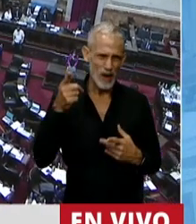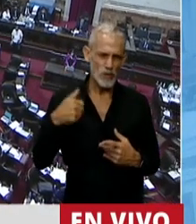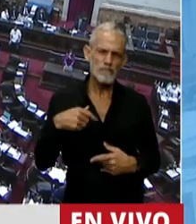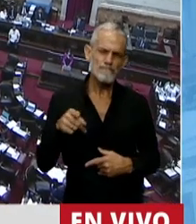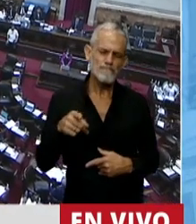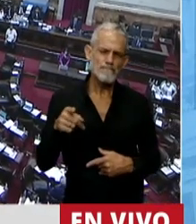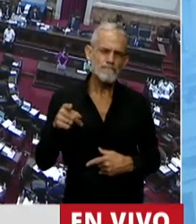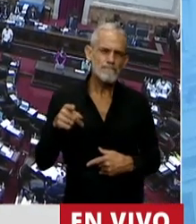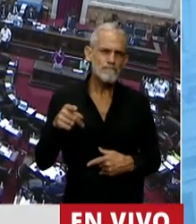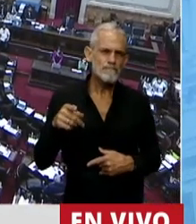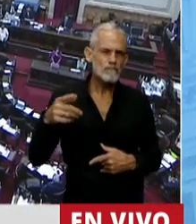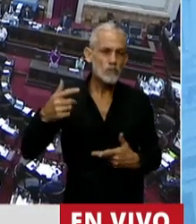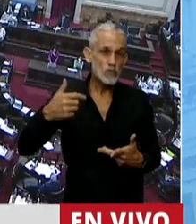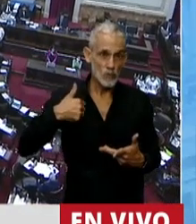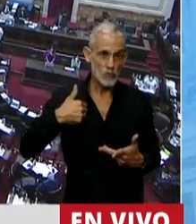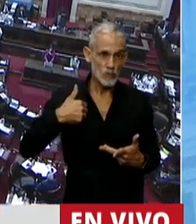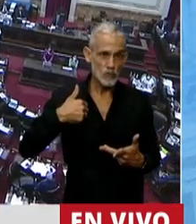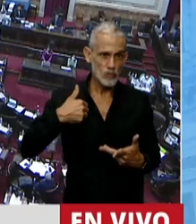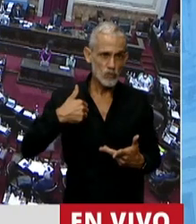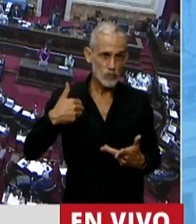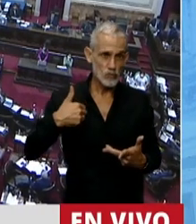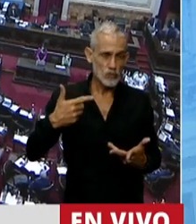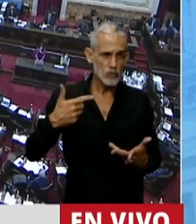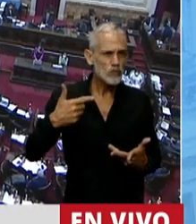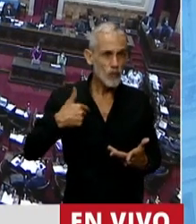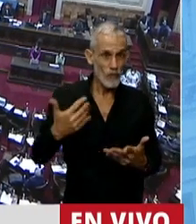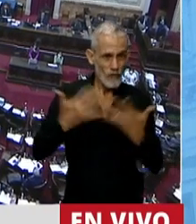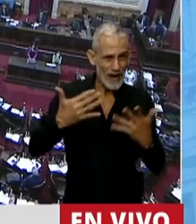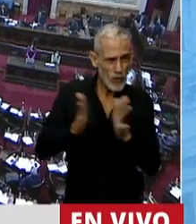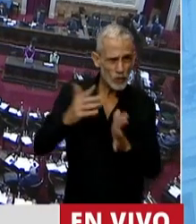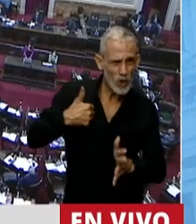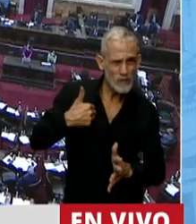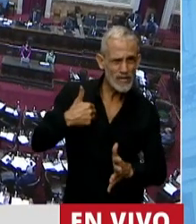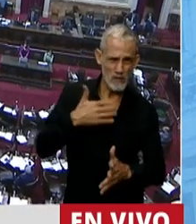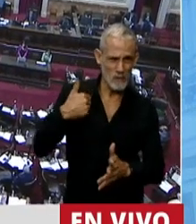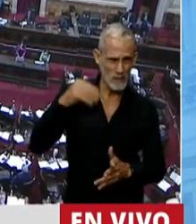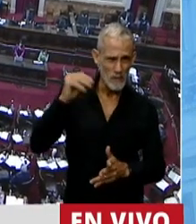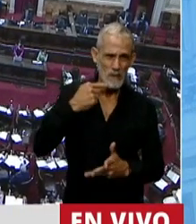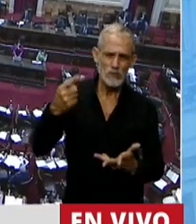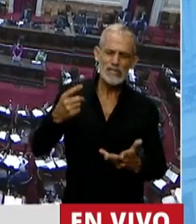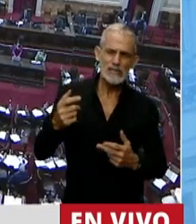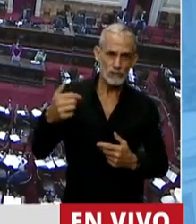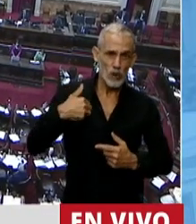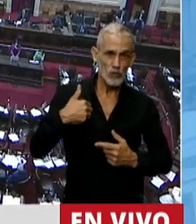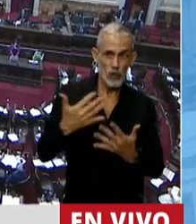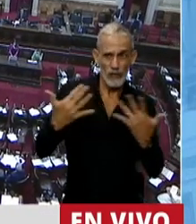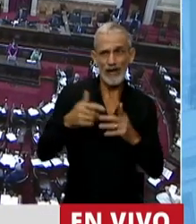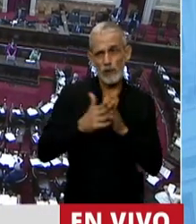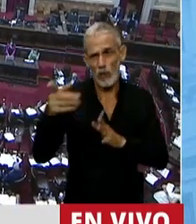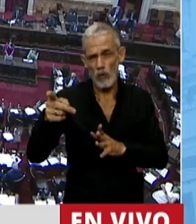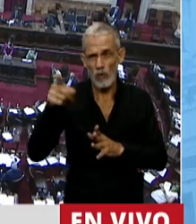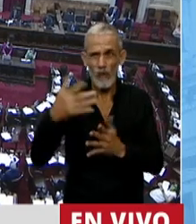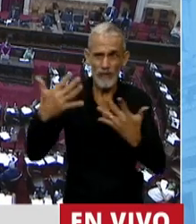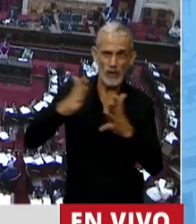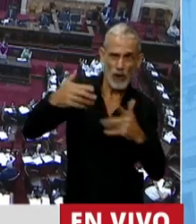feliz conmigo y obvio, le digo a Agustina, obvio que soy feliz con vos, hijita. Y me decía, porque yo soy feliz con vos, mamá.